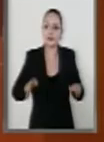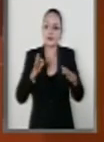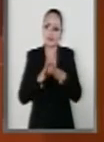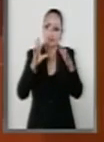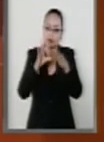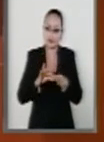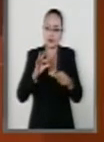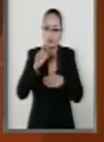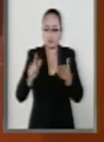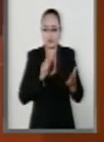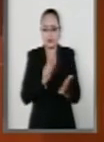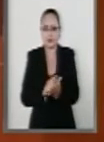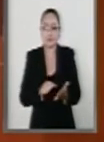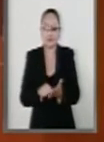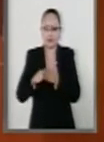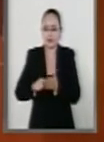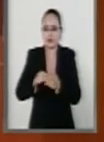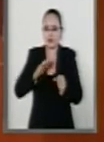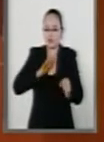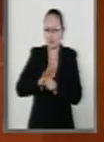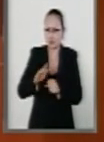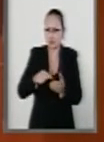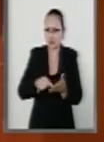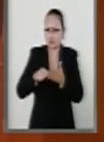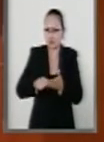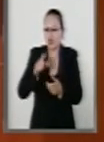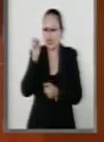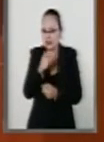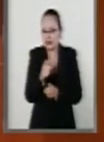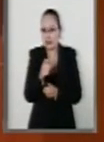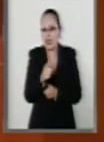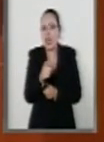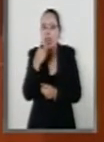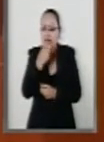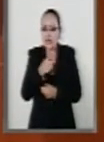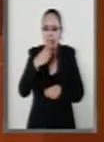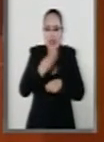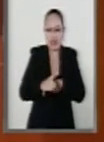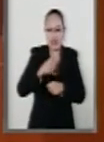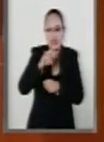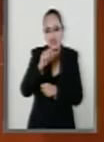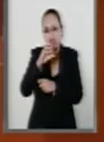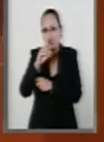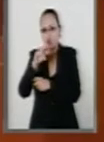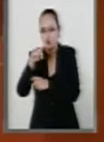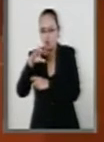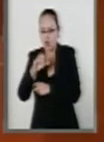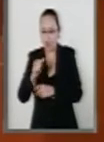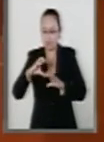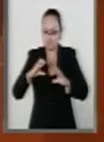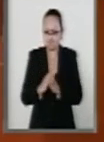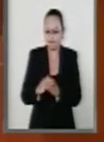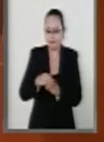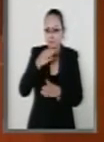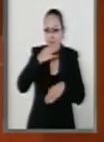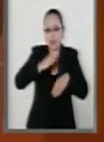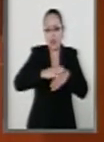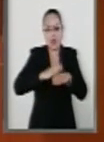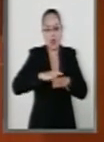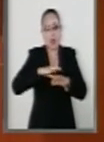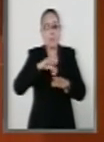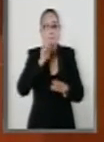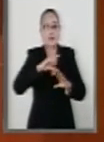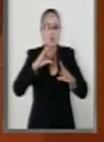explícitamente el carácter imprescriptible del delito de tortura lo cual atiende a la recomendación del Comité de la